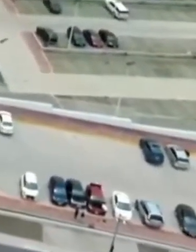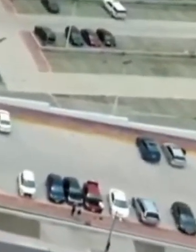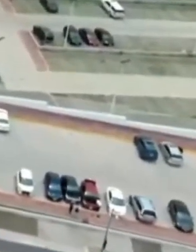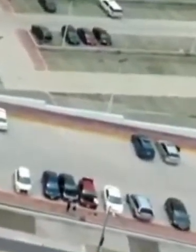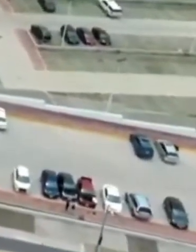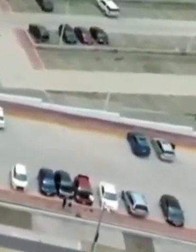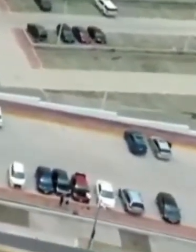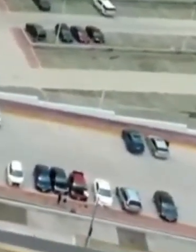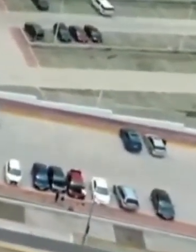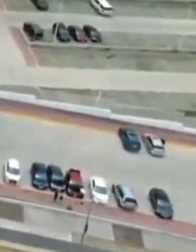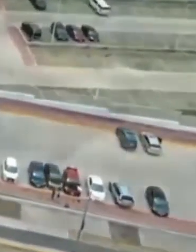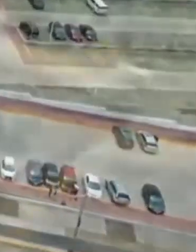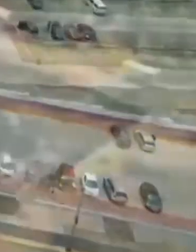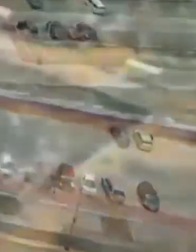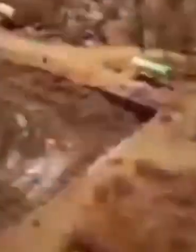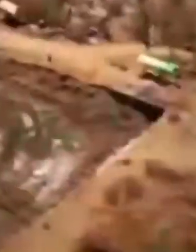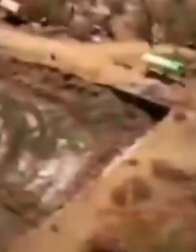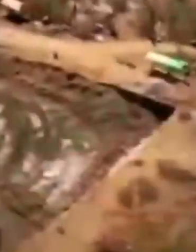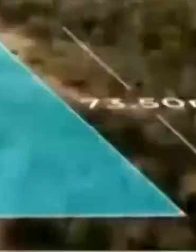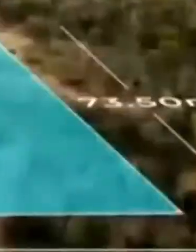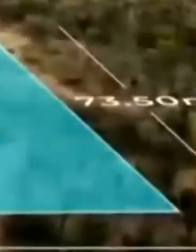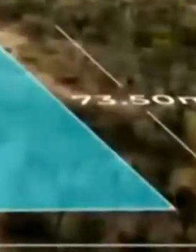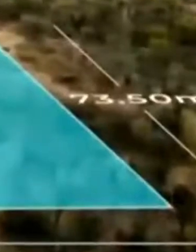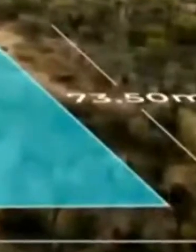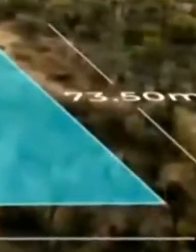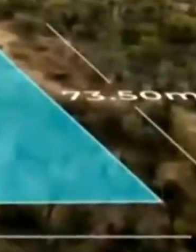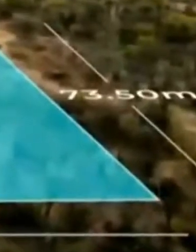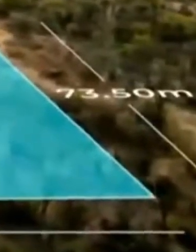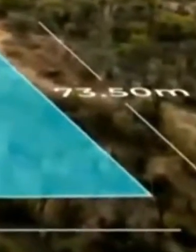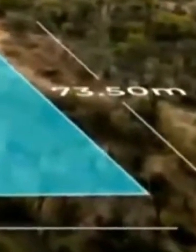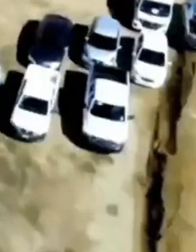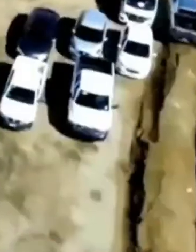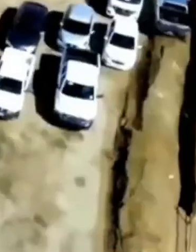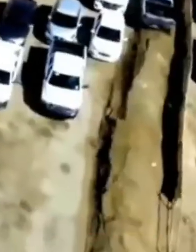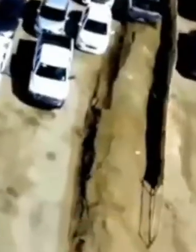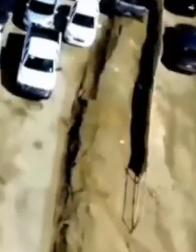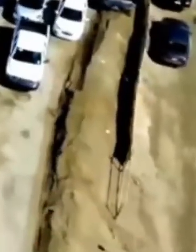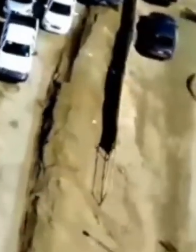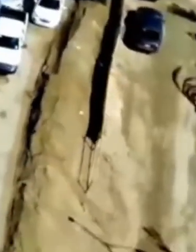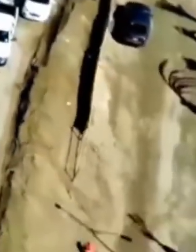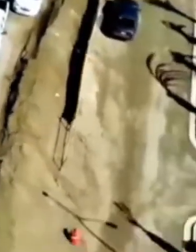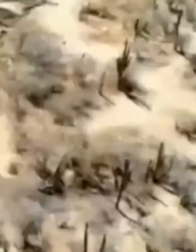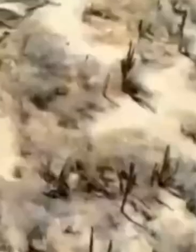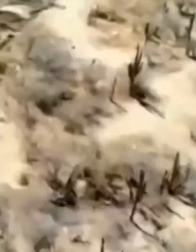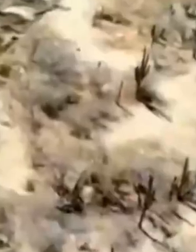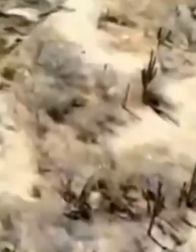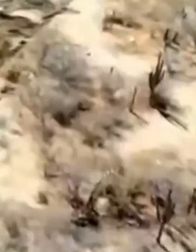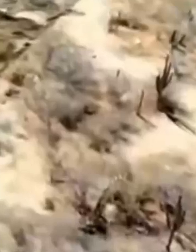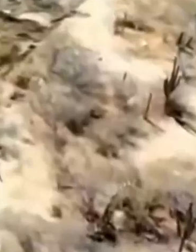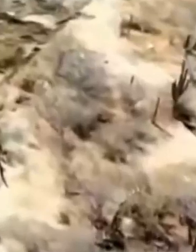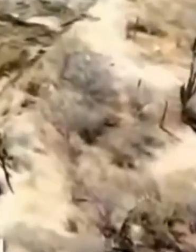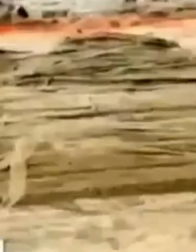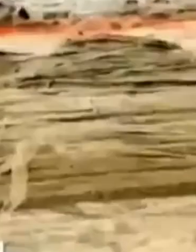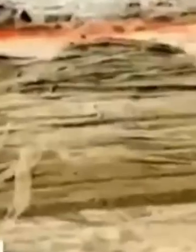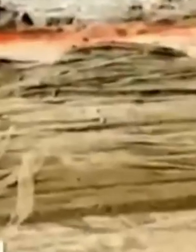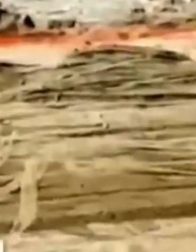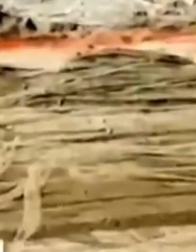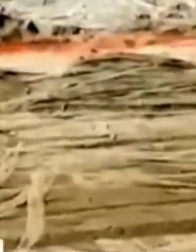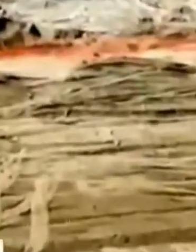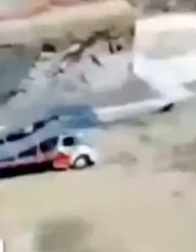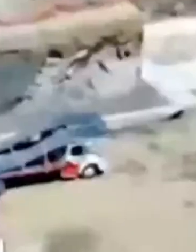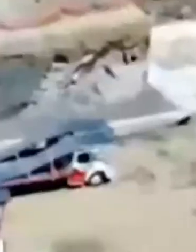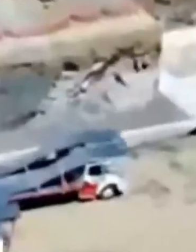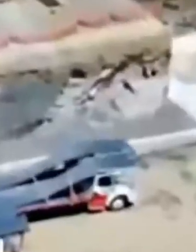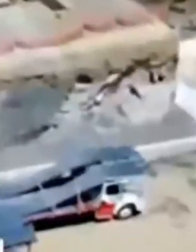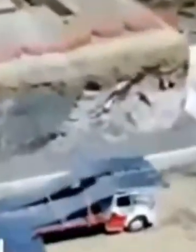del IMSS-Bienestar! La construcción de la clínica hospital Cabo San Lucas en Baja California Sur refrenda la